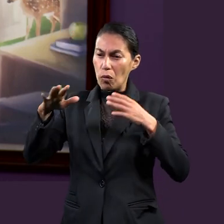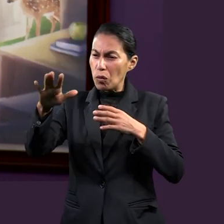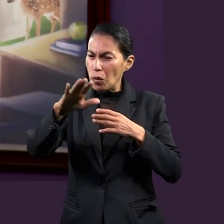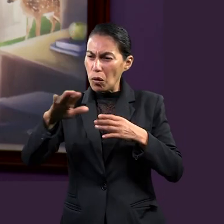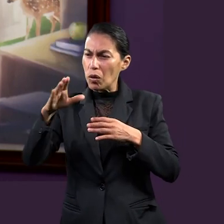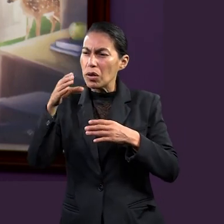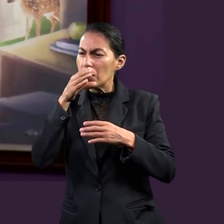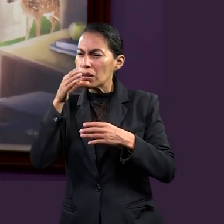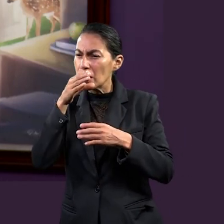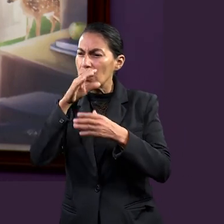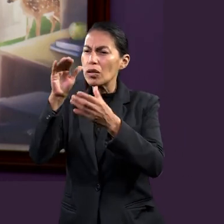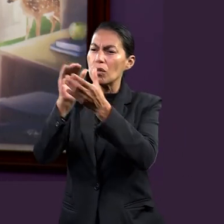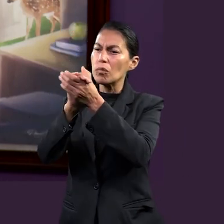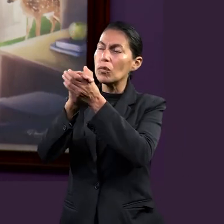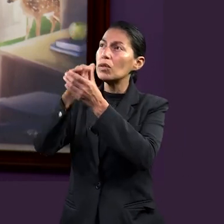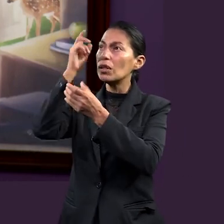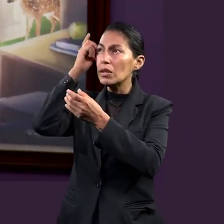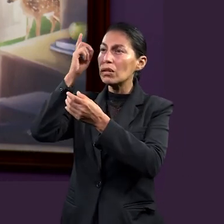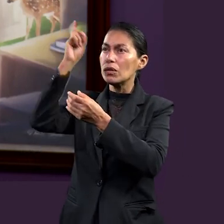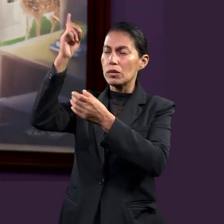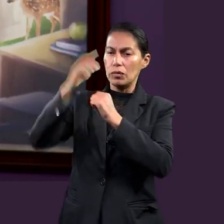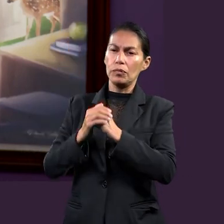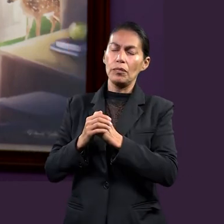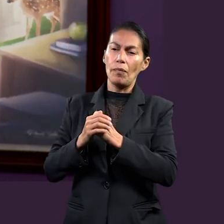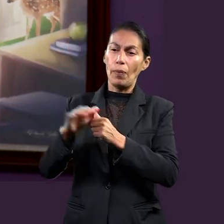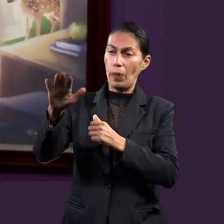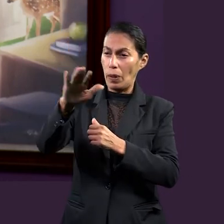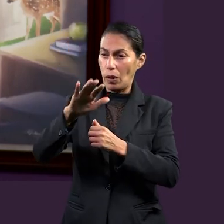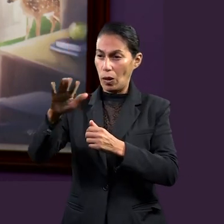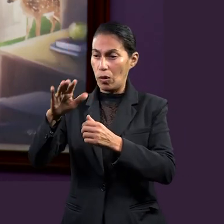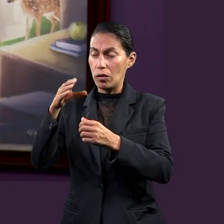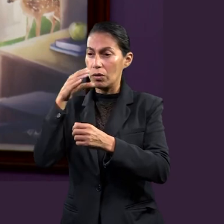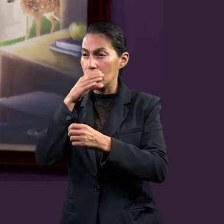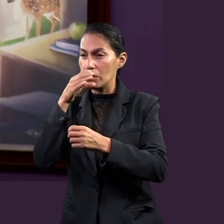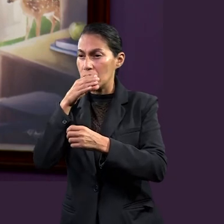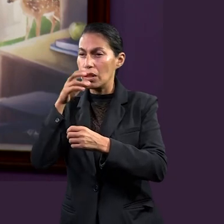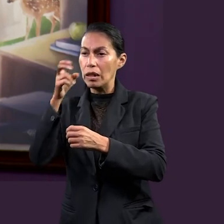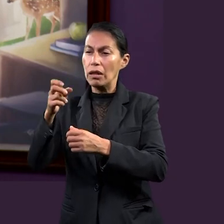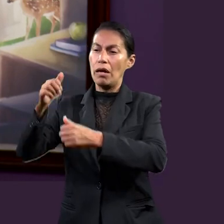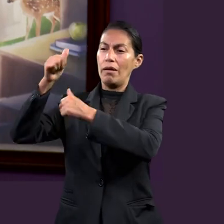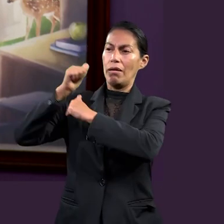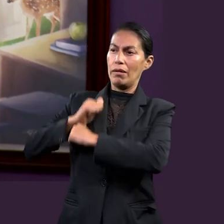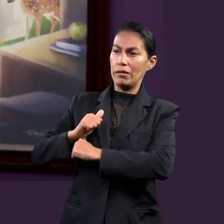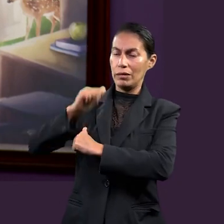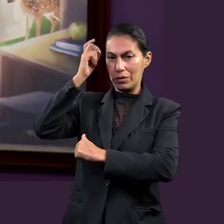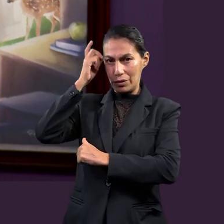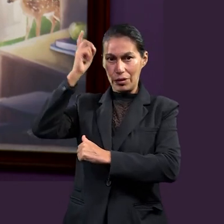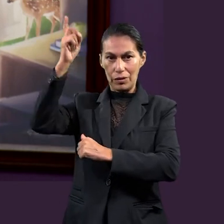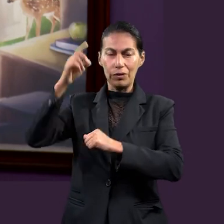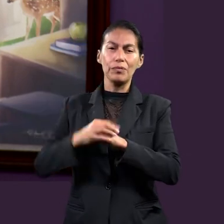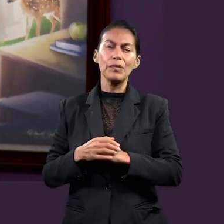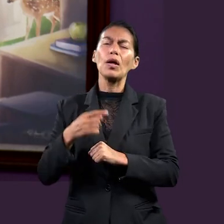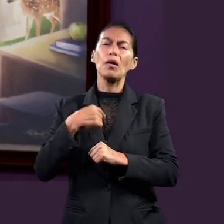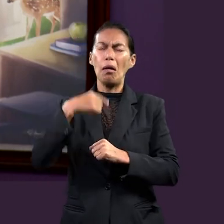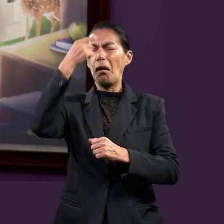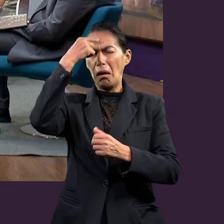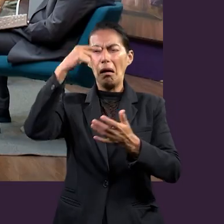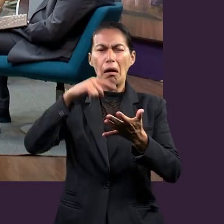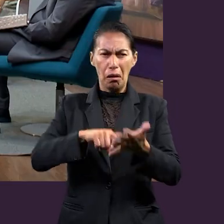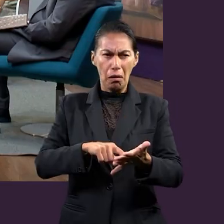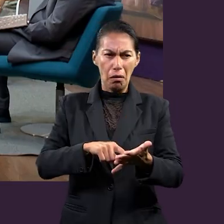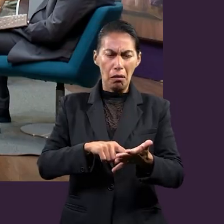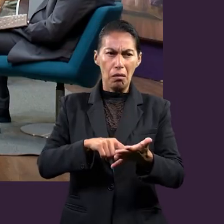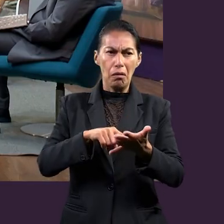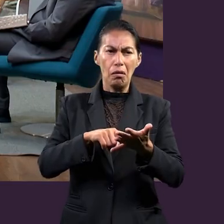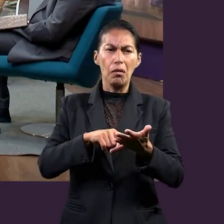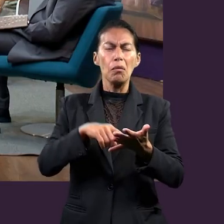Vemos a la iglesia como la esposa de Cristo. Y por último, en este capítulo, a la iglesia como el ejército de Dios. Así que, pastor, yo